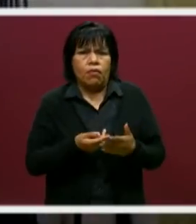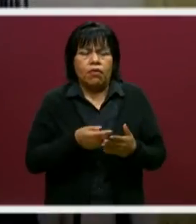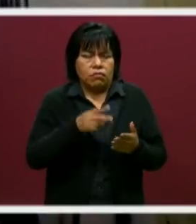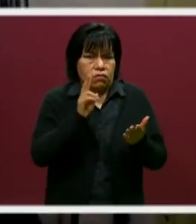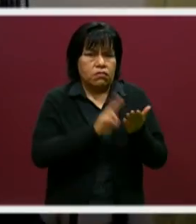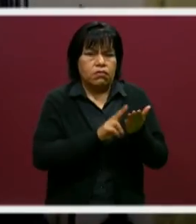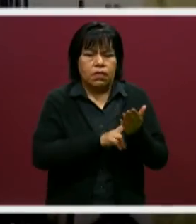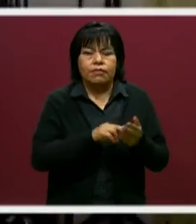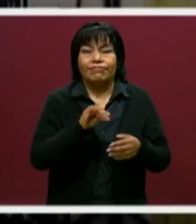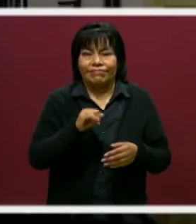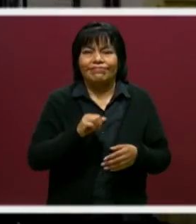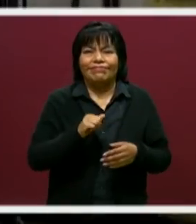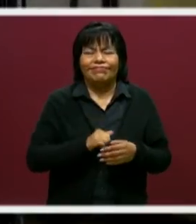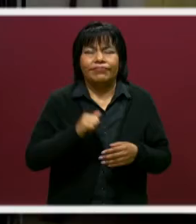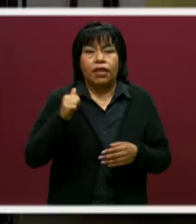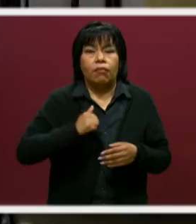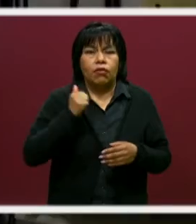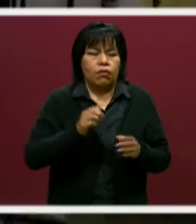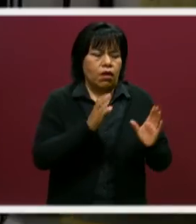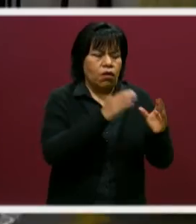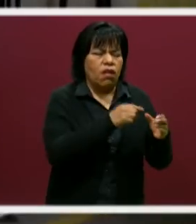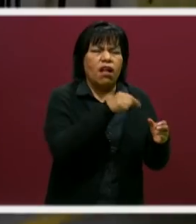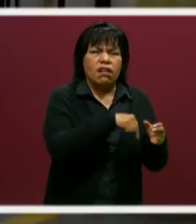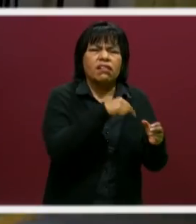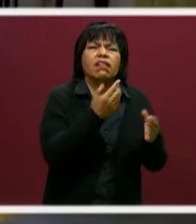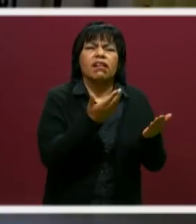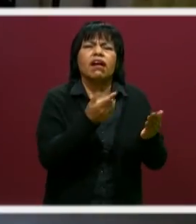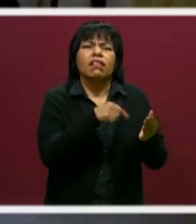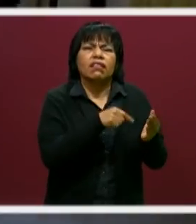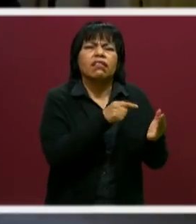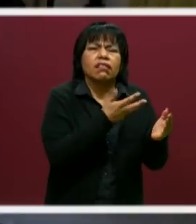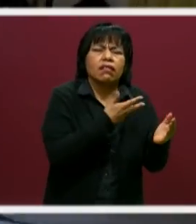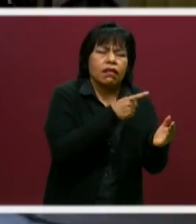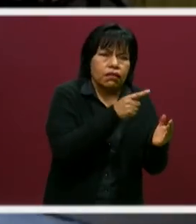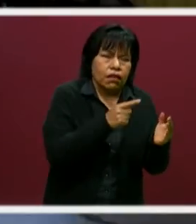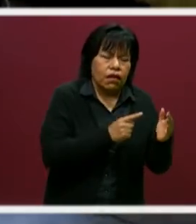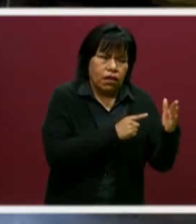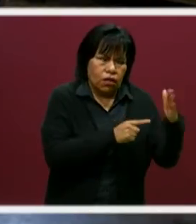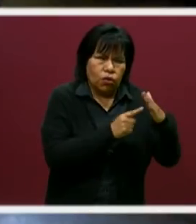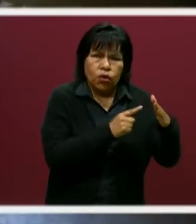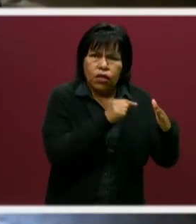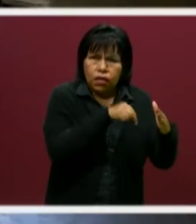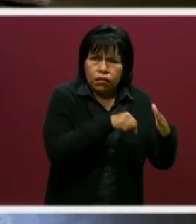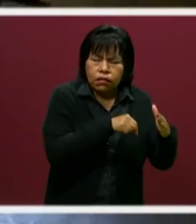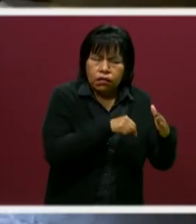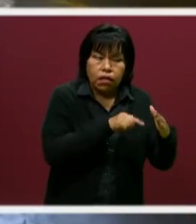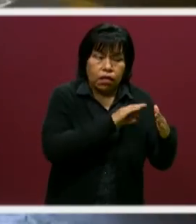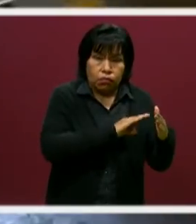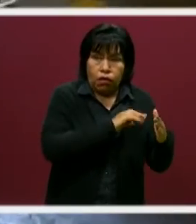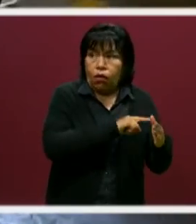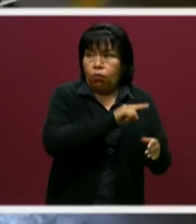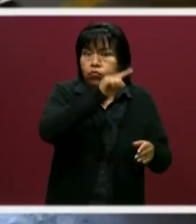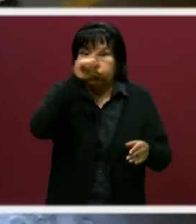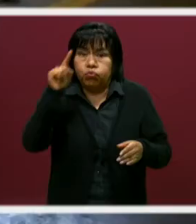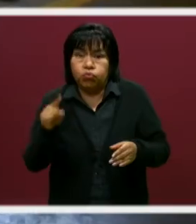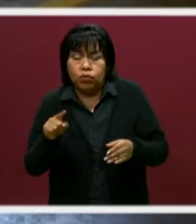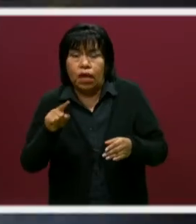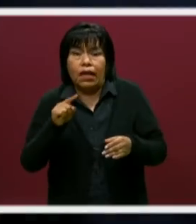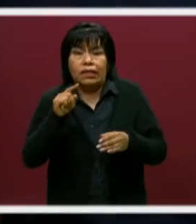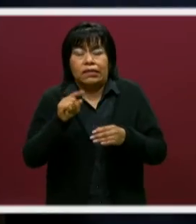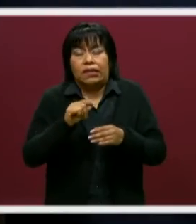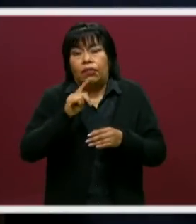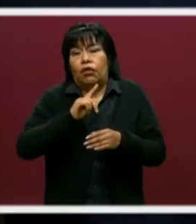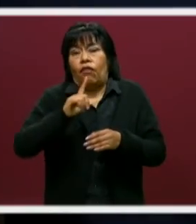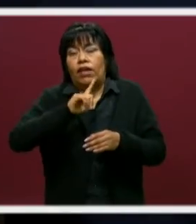mucho valor, ¿no? Y aprovechar los recursos de tu región. Exacto. ¿Qué cosa tienes ahí donde naciste que puedes llevar a un nivel de